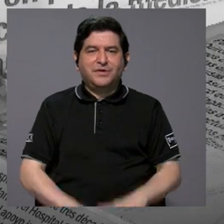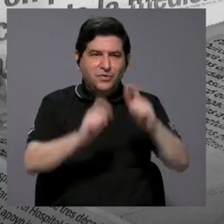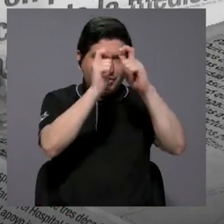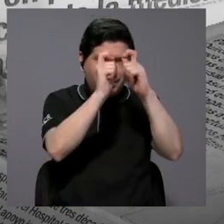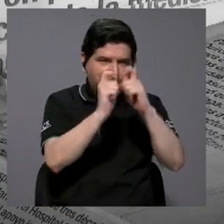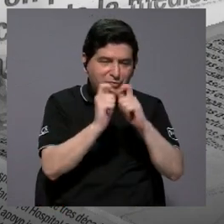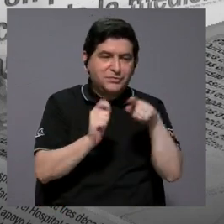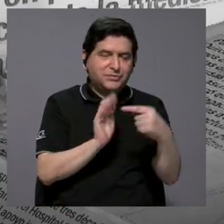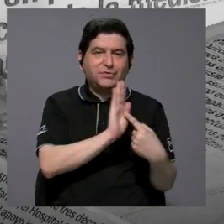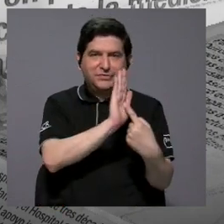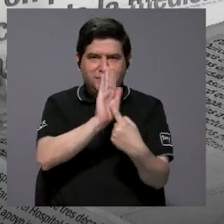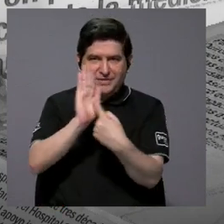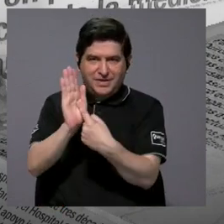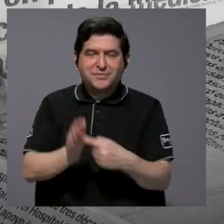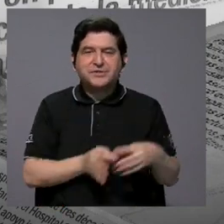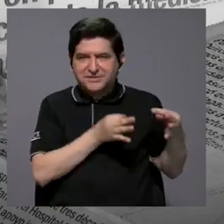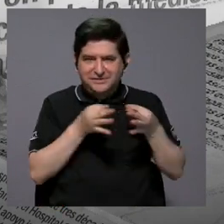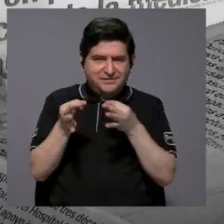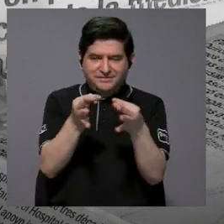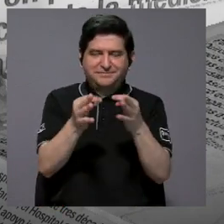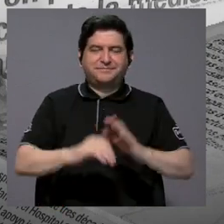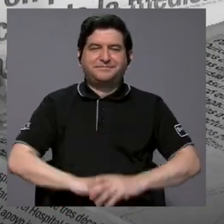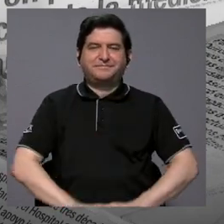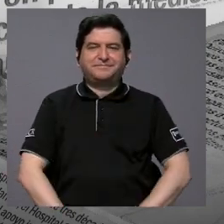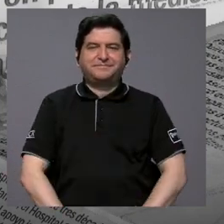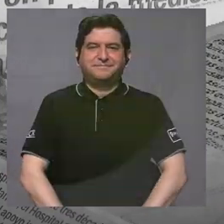detalles de esta exposición en Turrial.